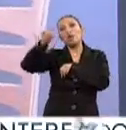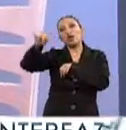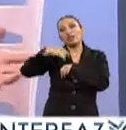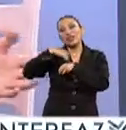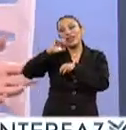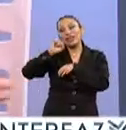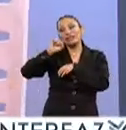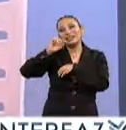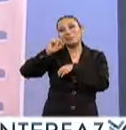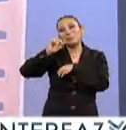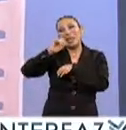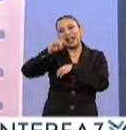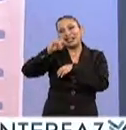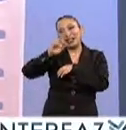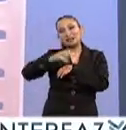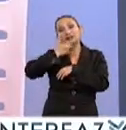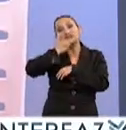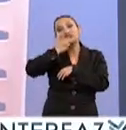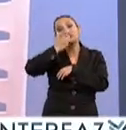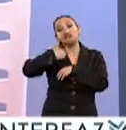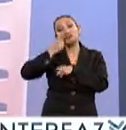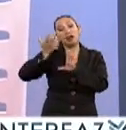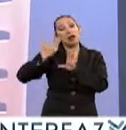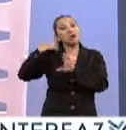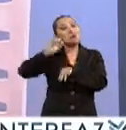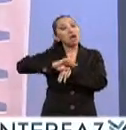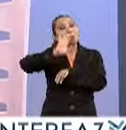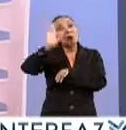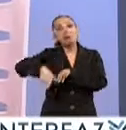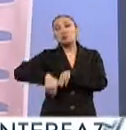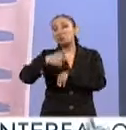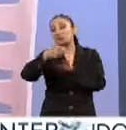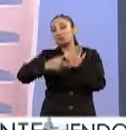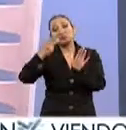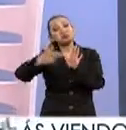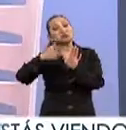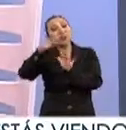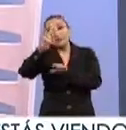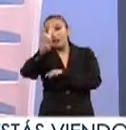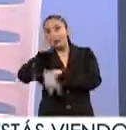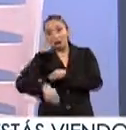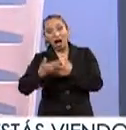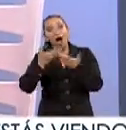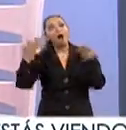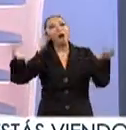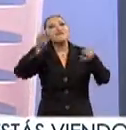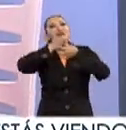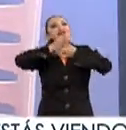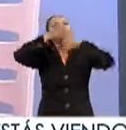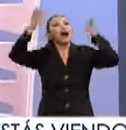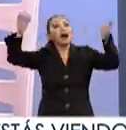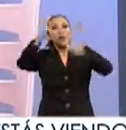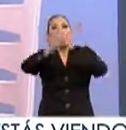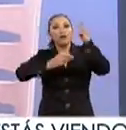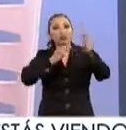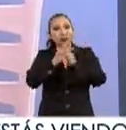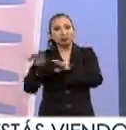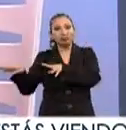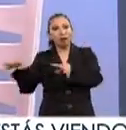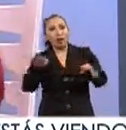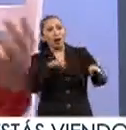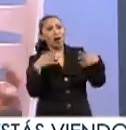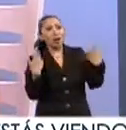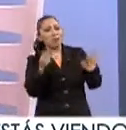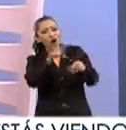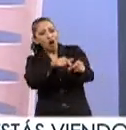bueno eso significa que la tradición del día de muertos se ha convertido en una verdadera celebración mundial algo que llama la atención